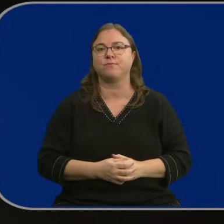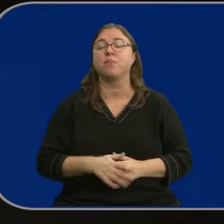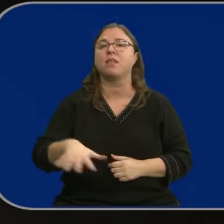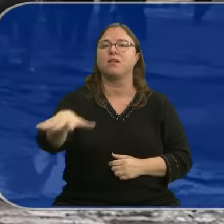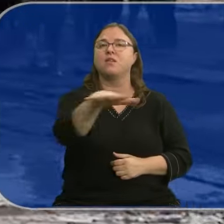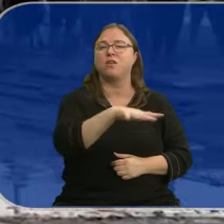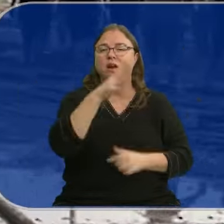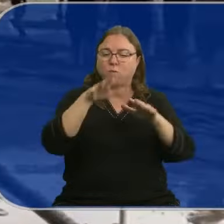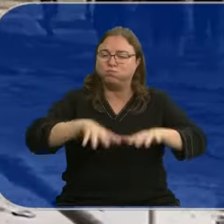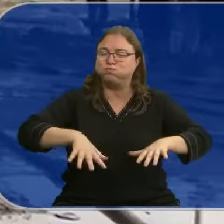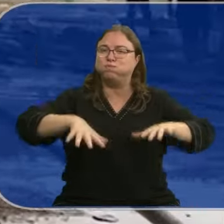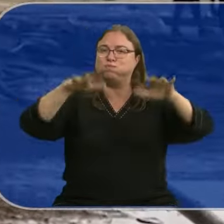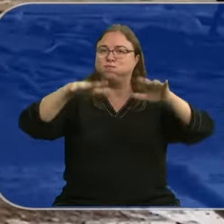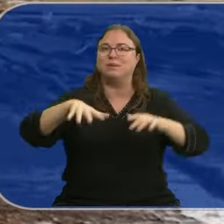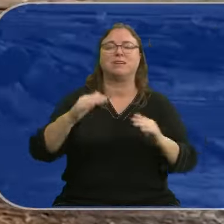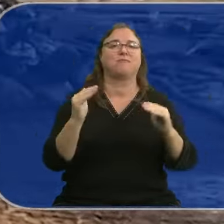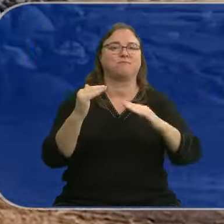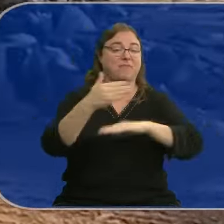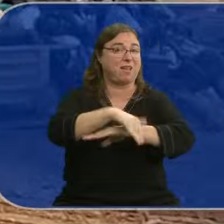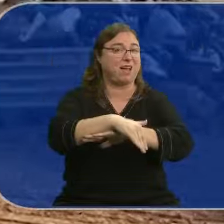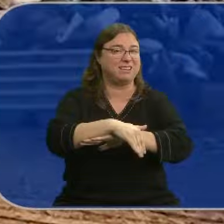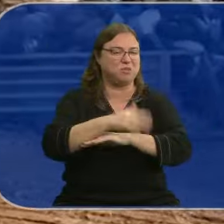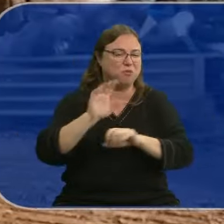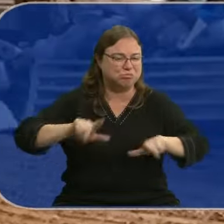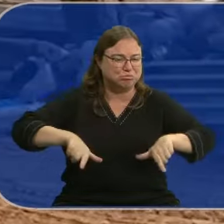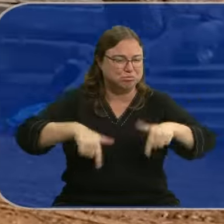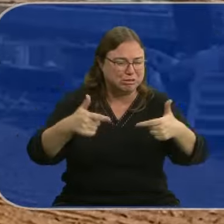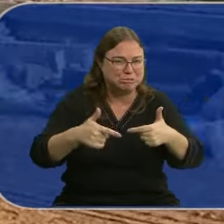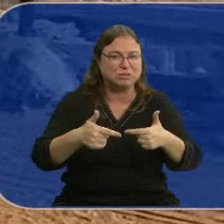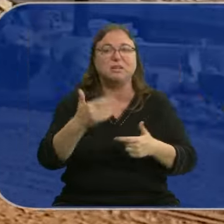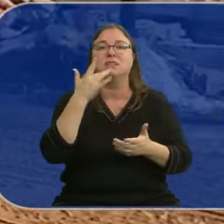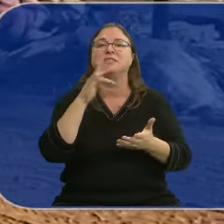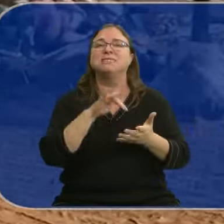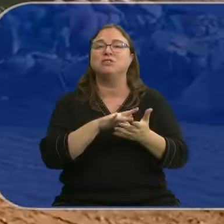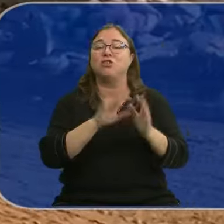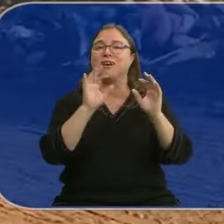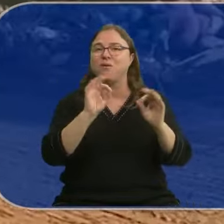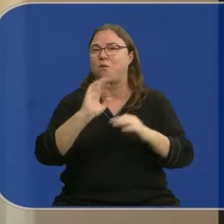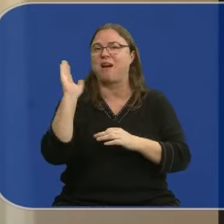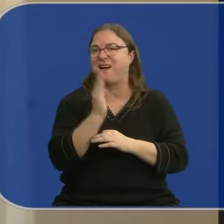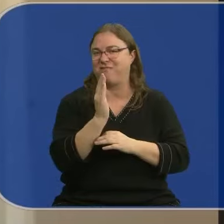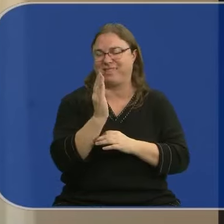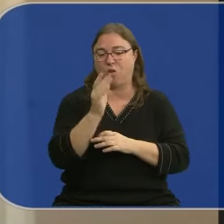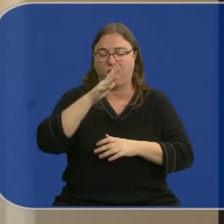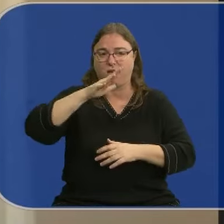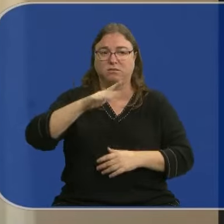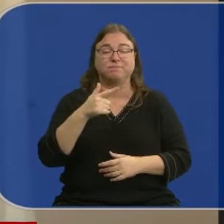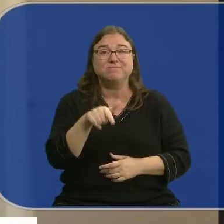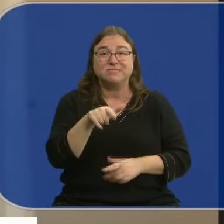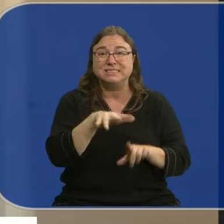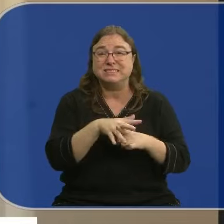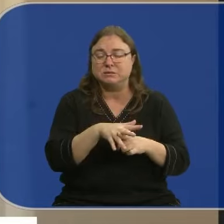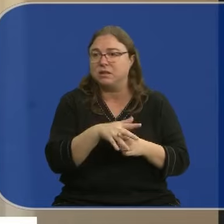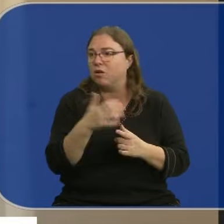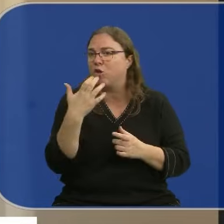Zonas inundadas y calles llenas de lodo y basura. Así están los municipios arrasados por la Dana. La situación que se vive hoy día ahora mismo desgraciadamente